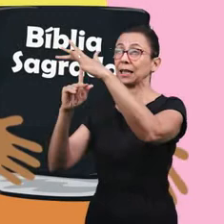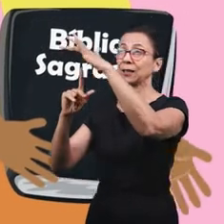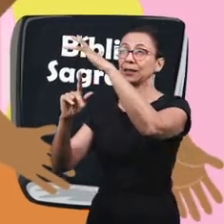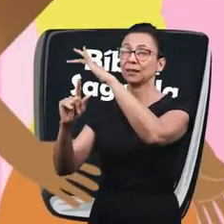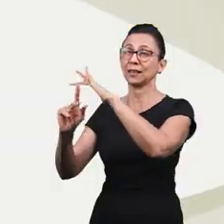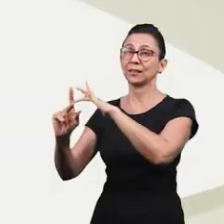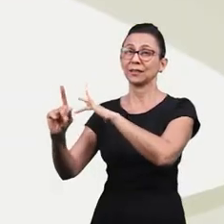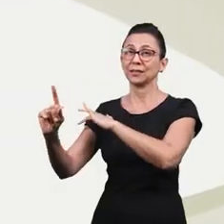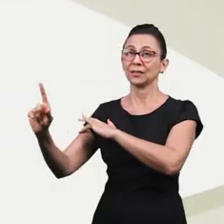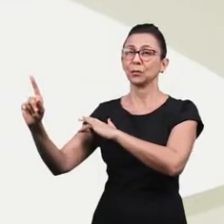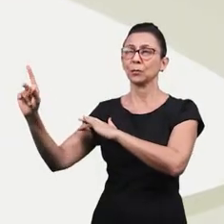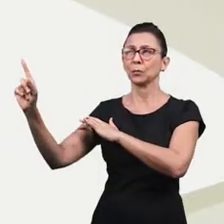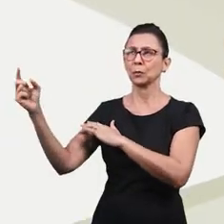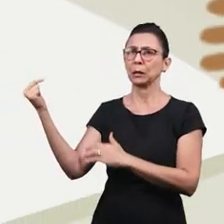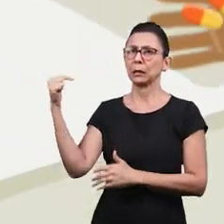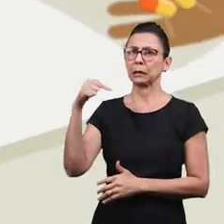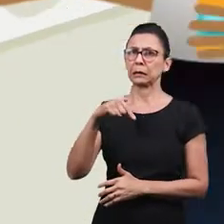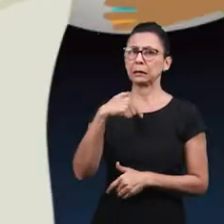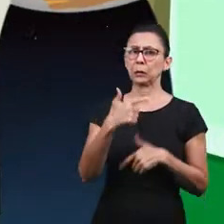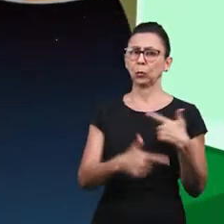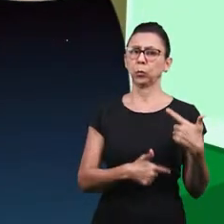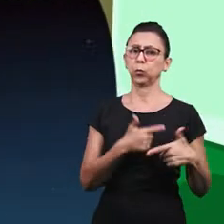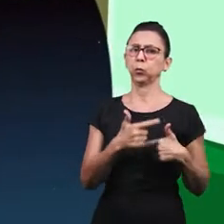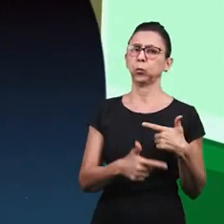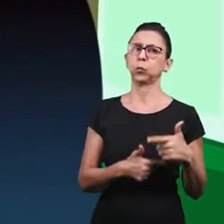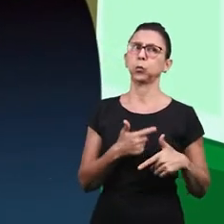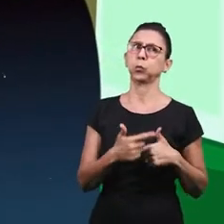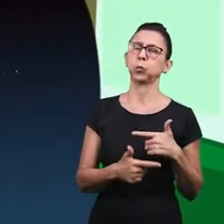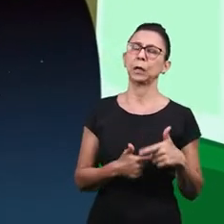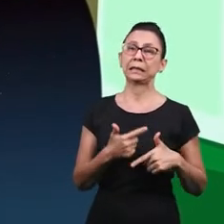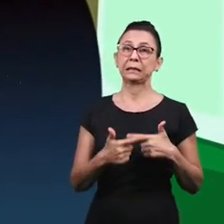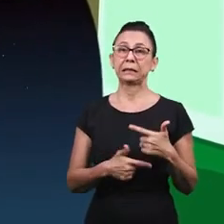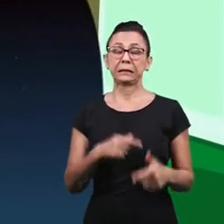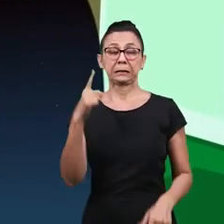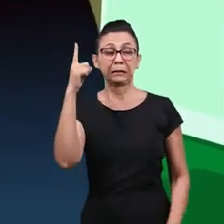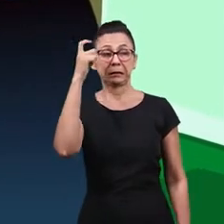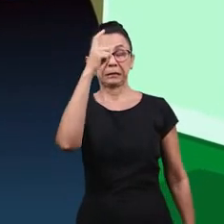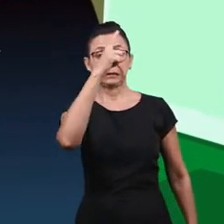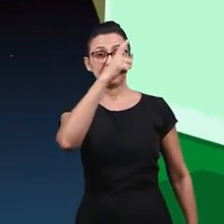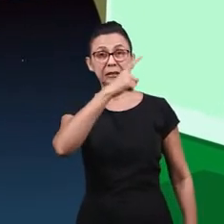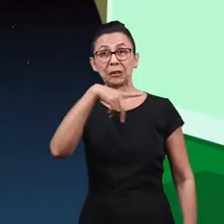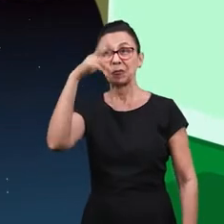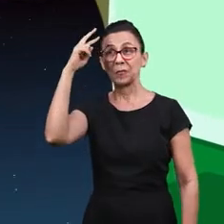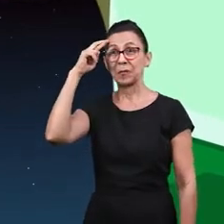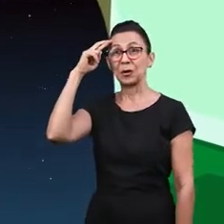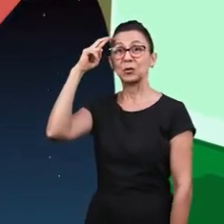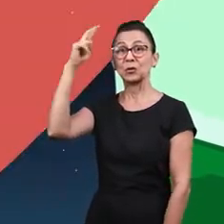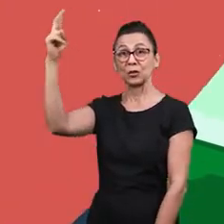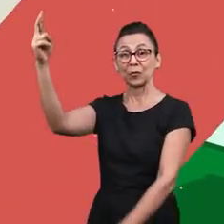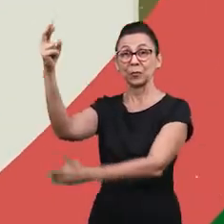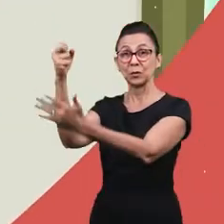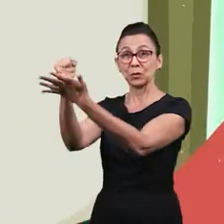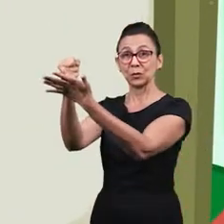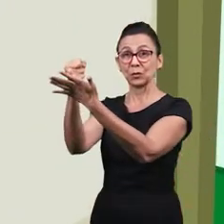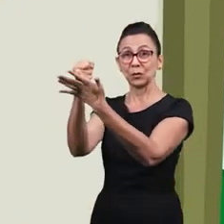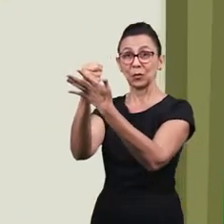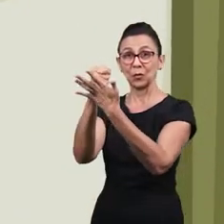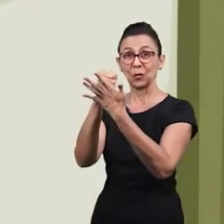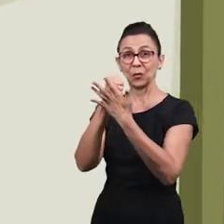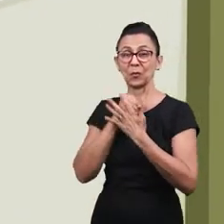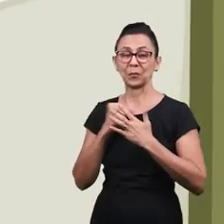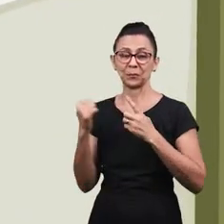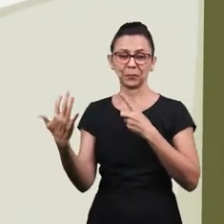convirtió Y cuando la lucha tenga que enfrentar Él estará